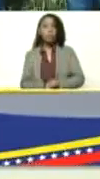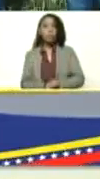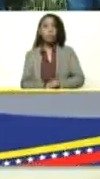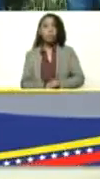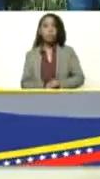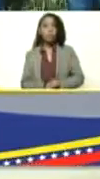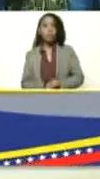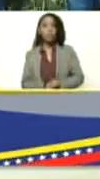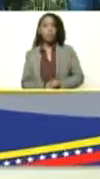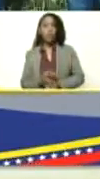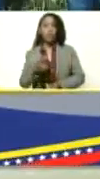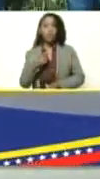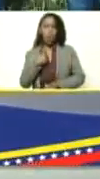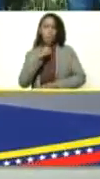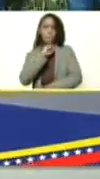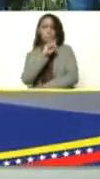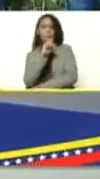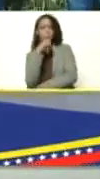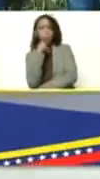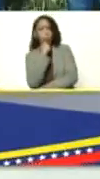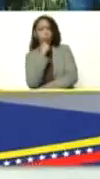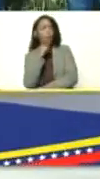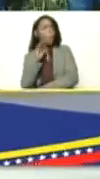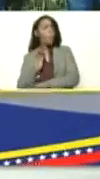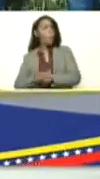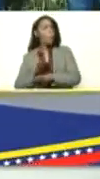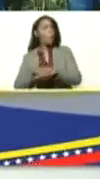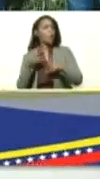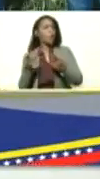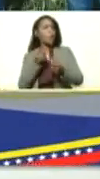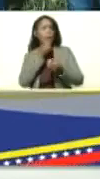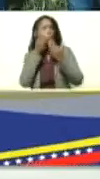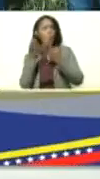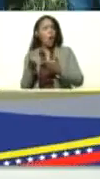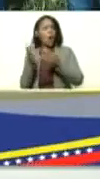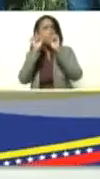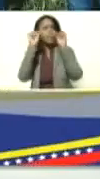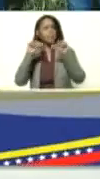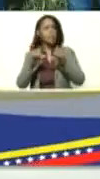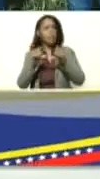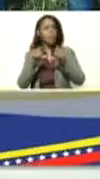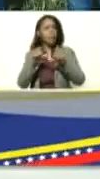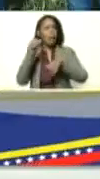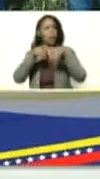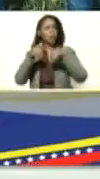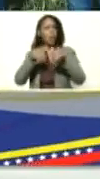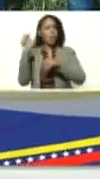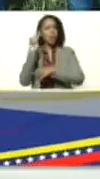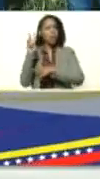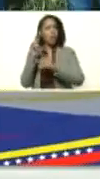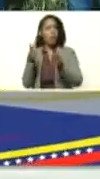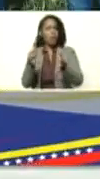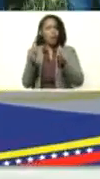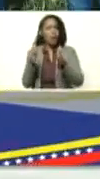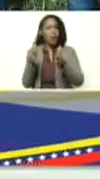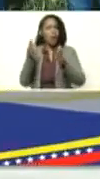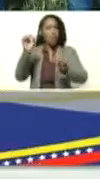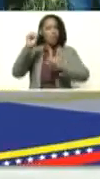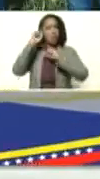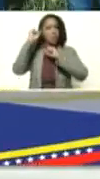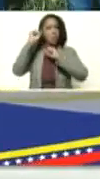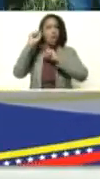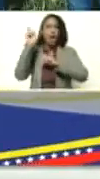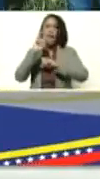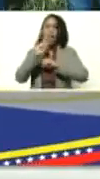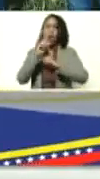yo me pregunto ¿por qué si es bueno el sistema electoral venezolano cuando triunfa la oposición y